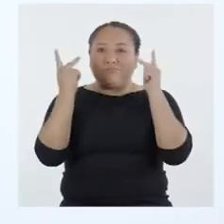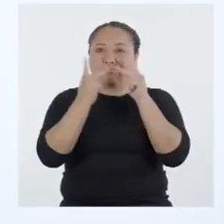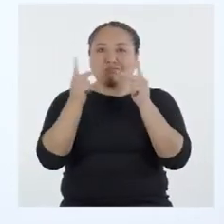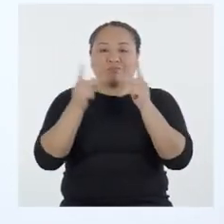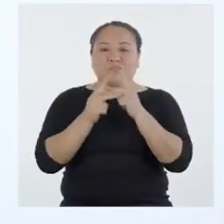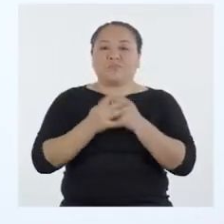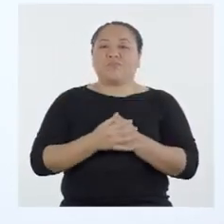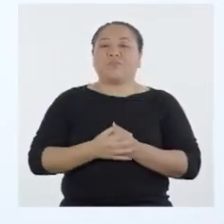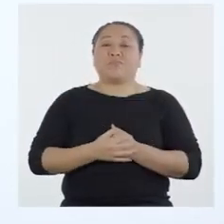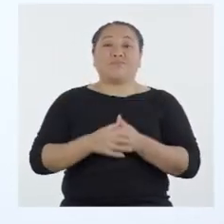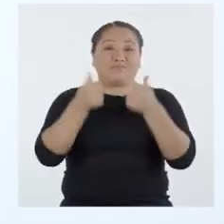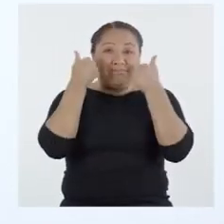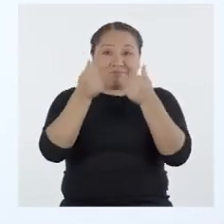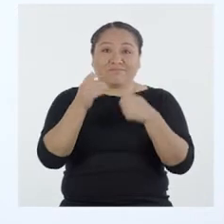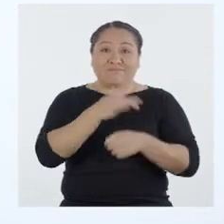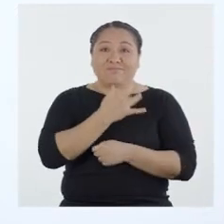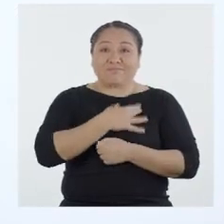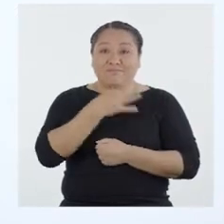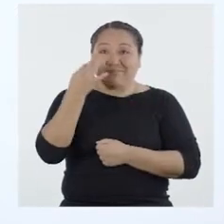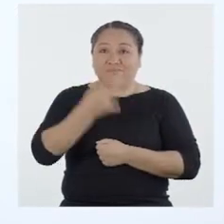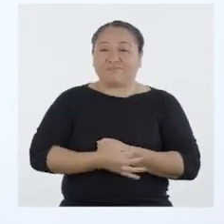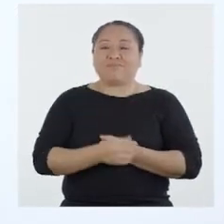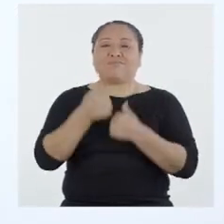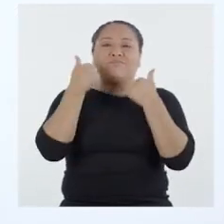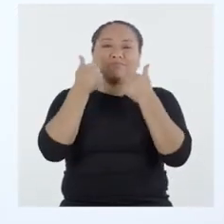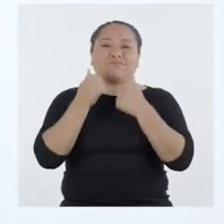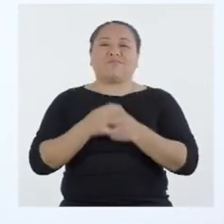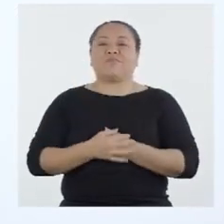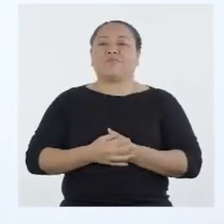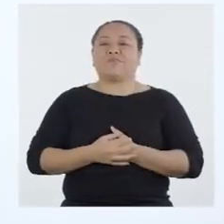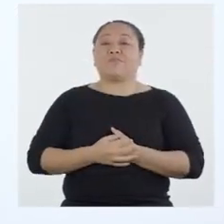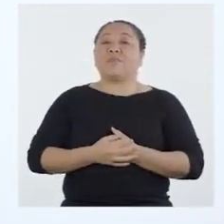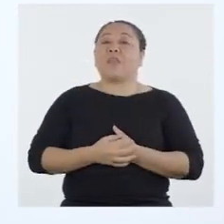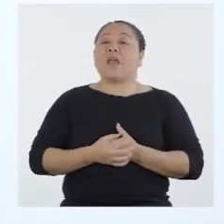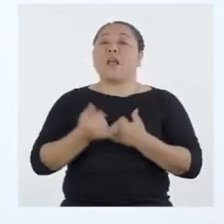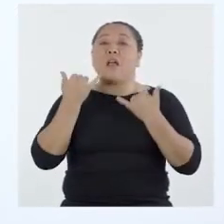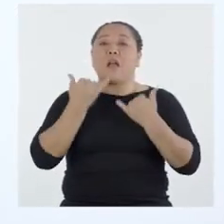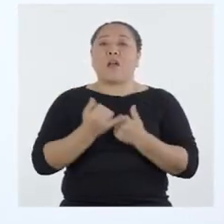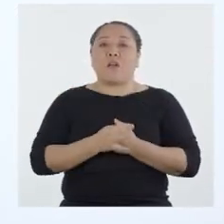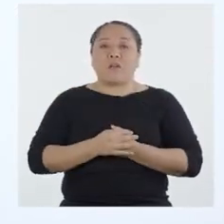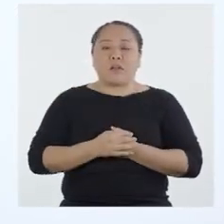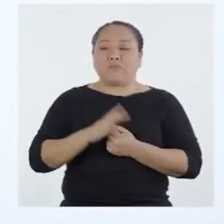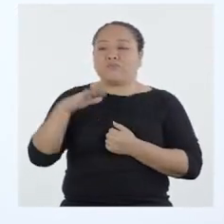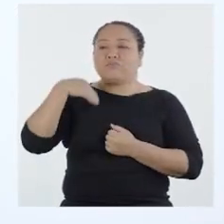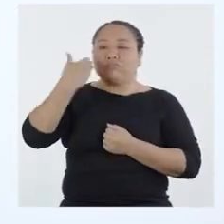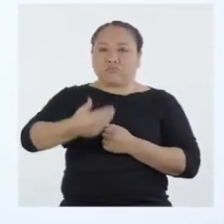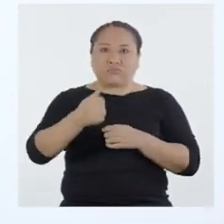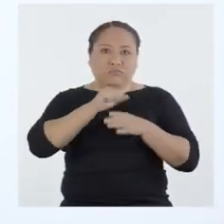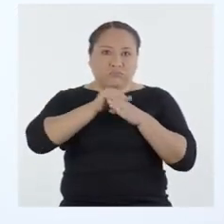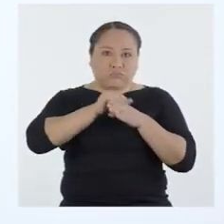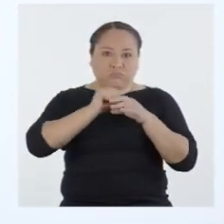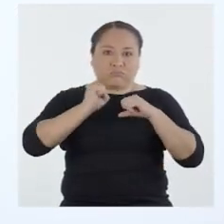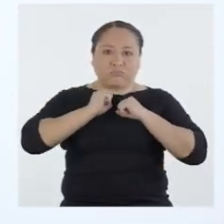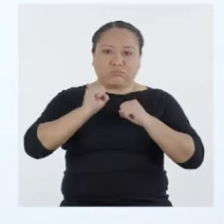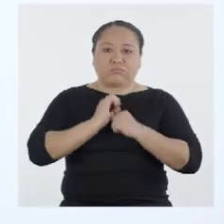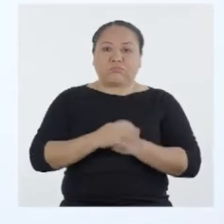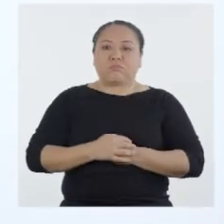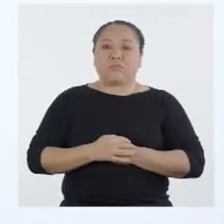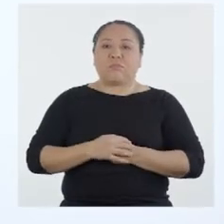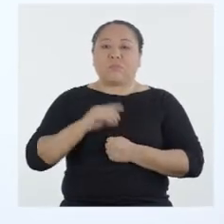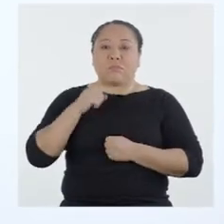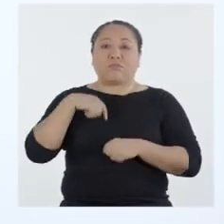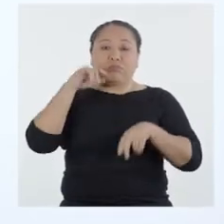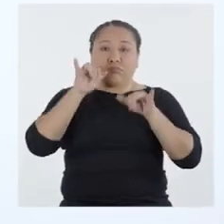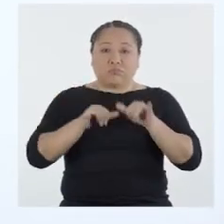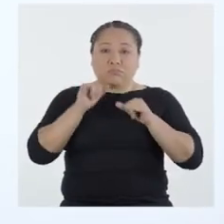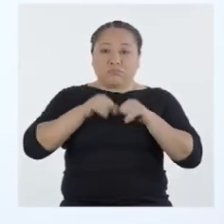Perfecto. ¡Qué bien se siente! Muy bien. Ahora, vamos con el siguiente ejercicio. Vamos